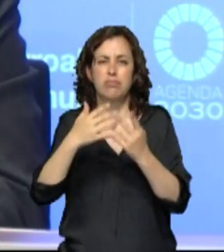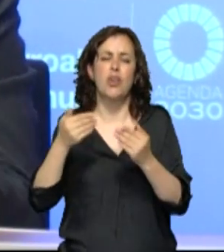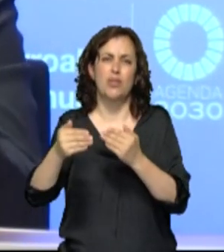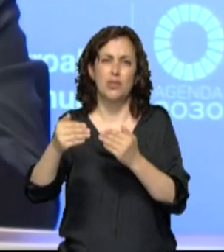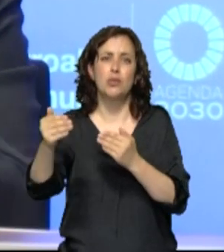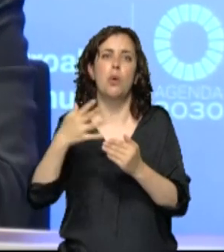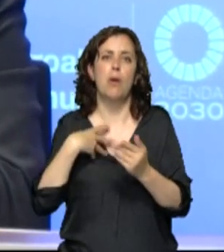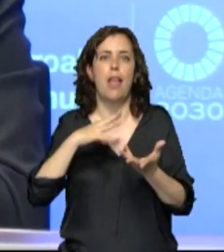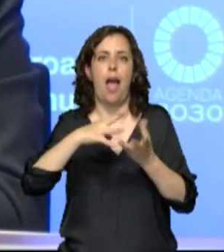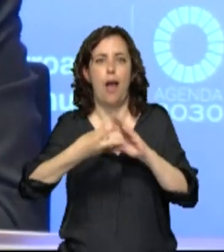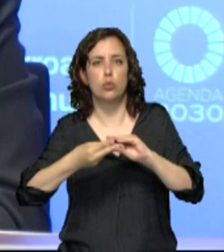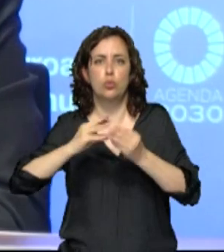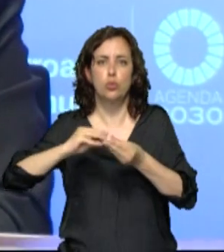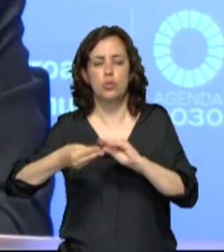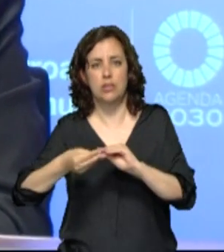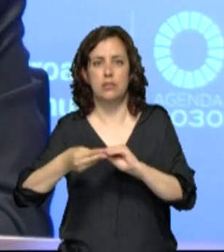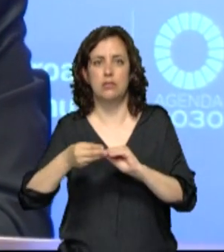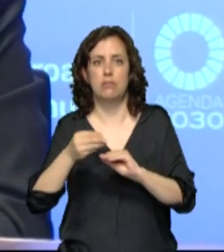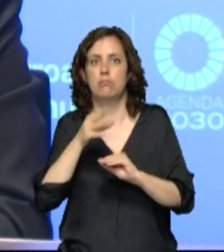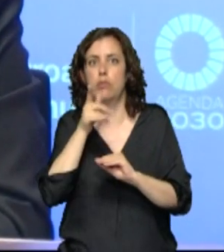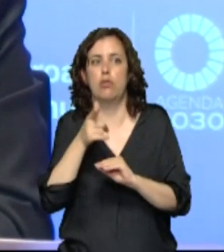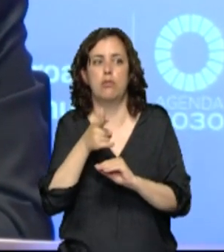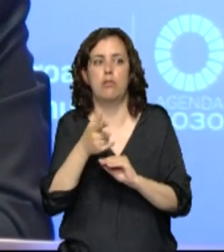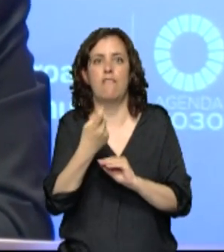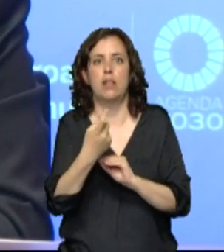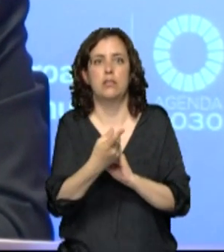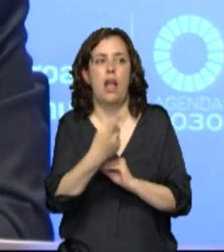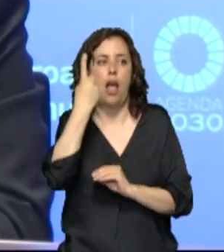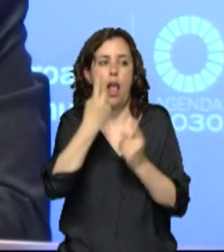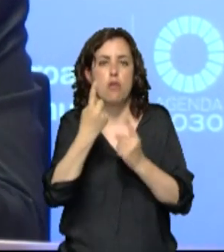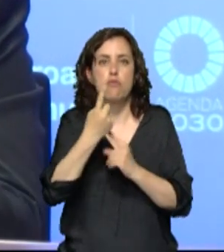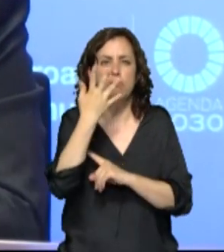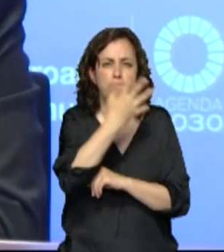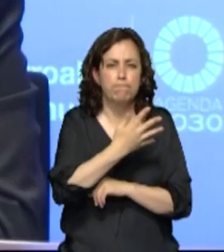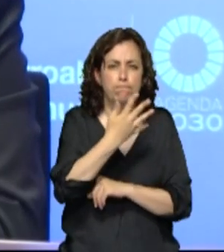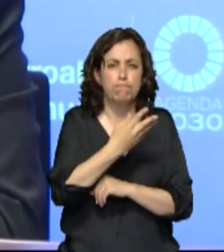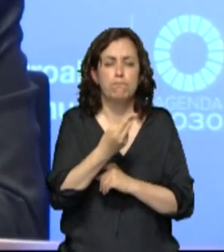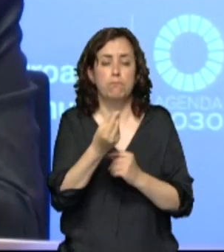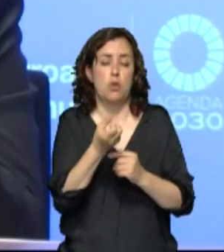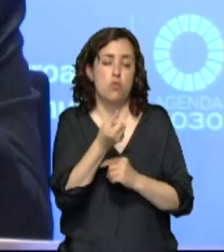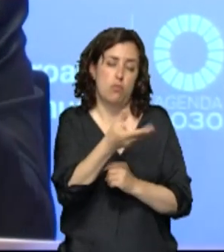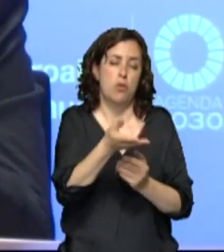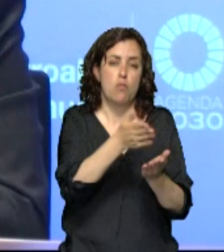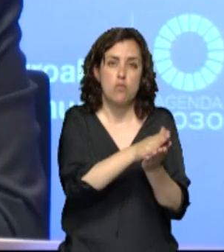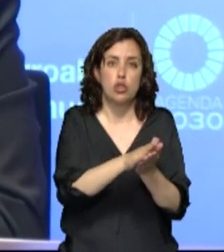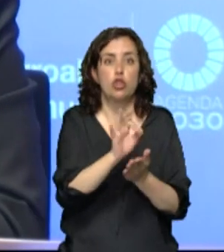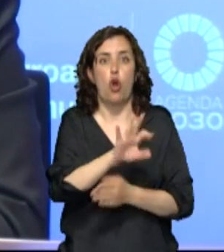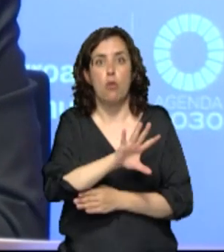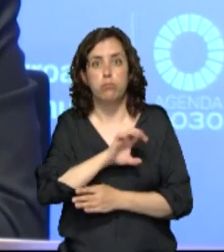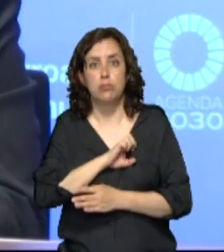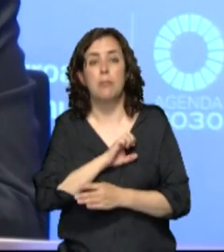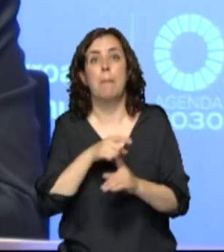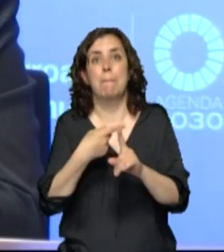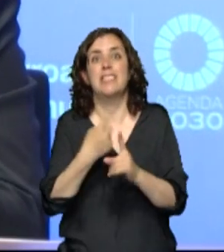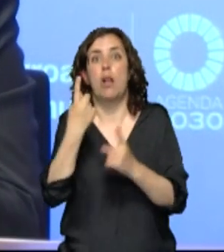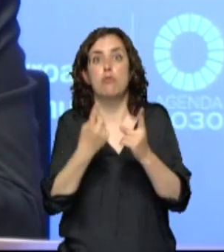ajustes necesarios para incorporar, en este caso a las cifras desgraciadas de fallecidos o las cifras de positivos, otros casos que